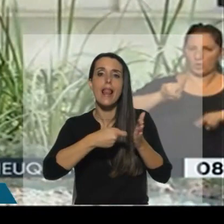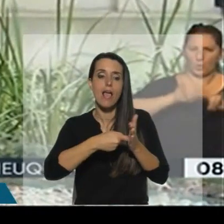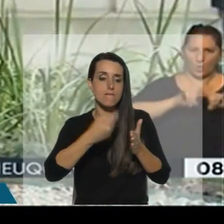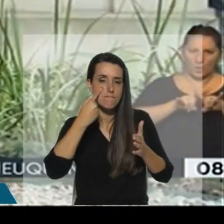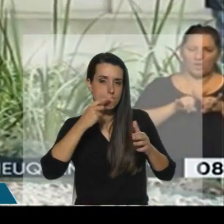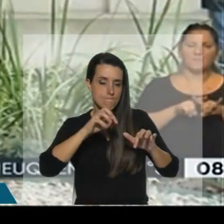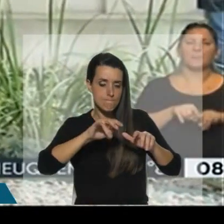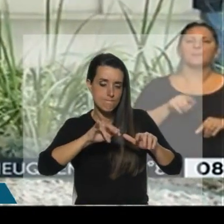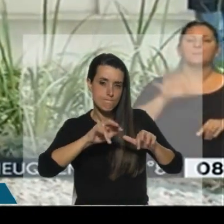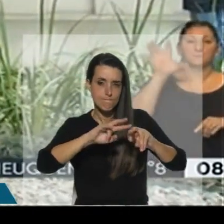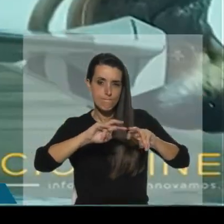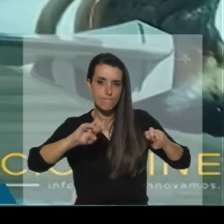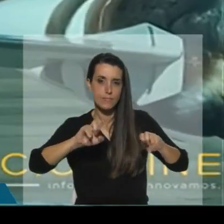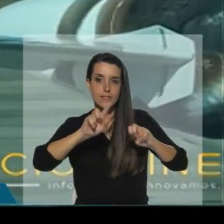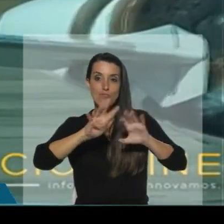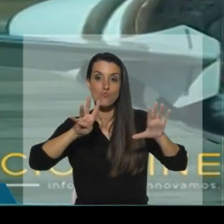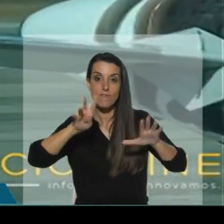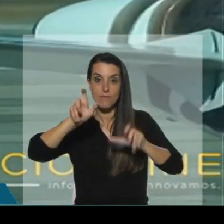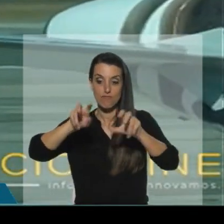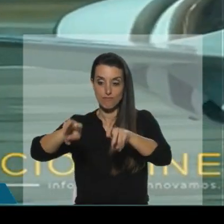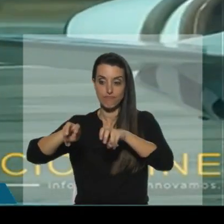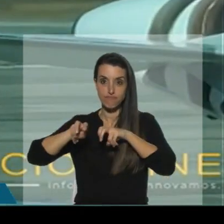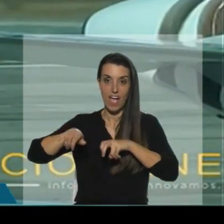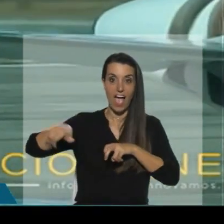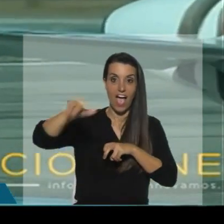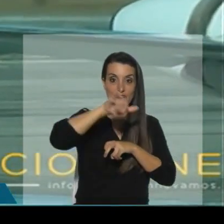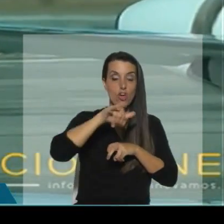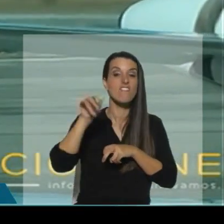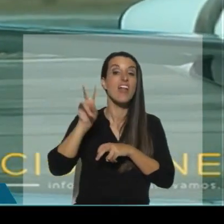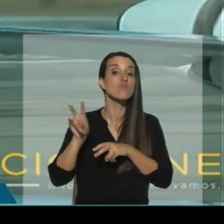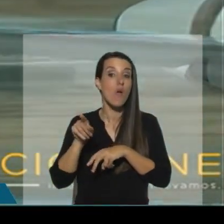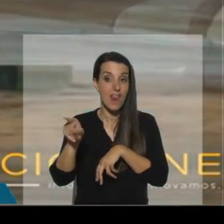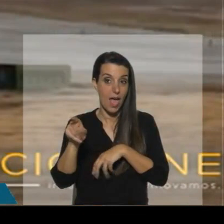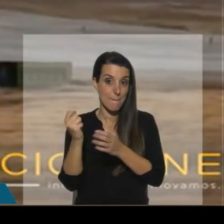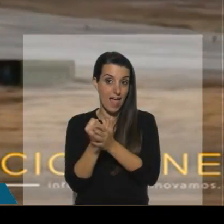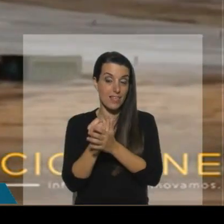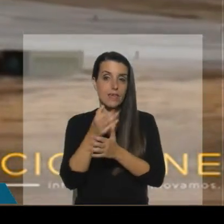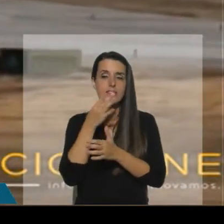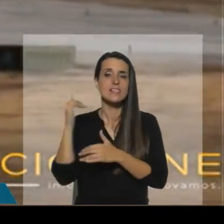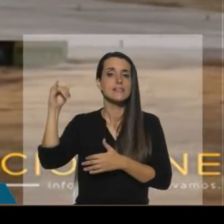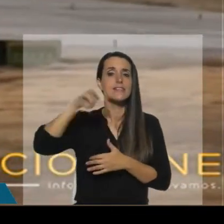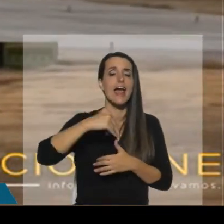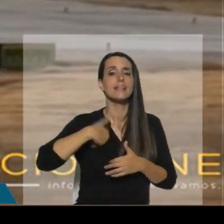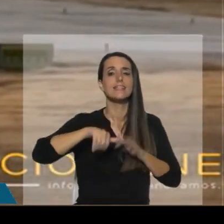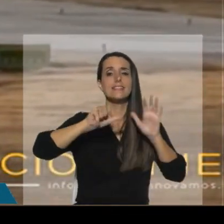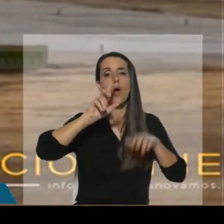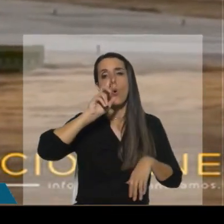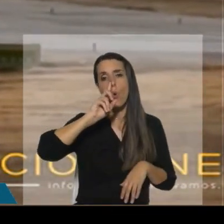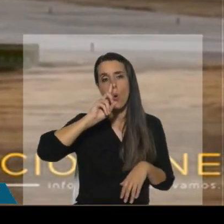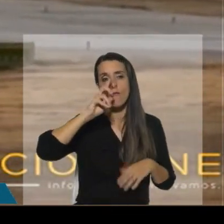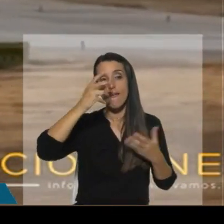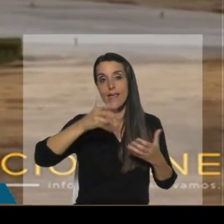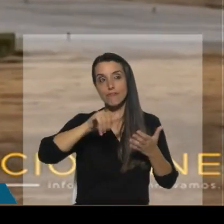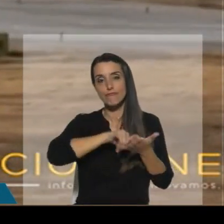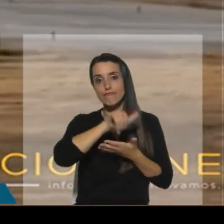posesión de los 19 tripulantes de la aeronave. El avión de la empresa venezolana Emtrasur llegó a la Argentina el 6 de junio y planeaba